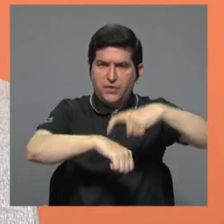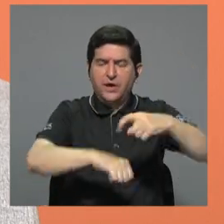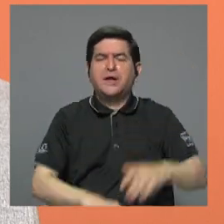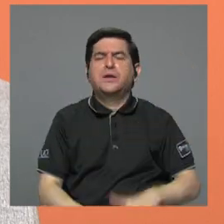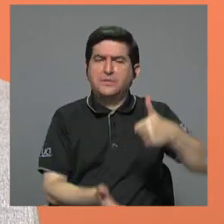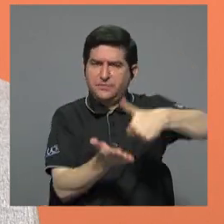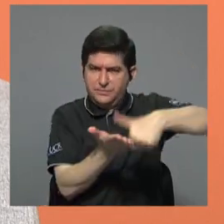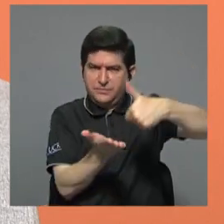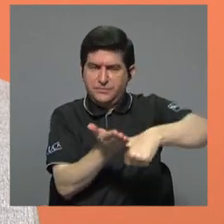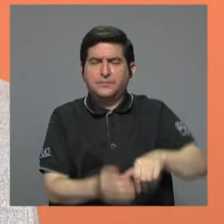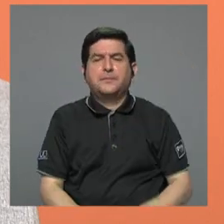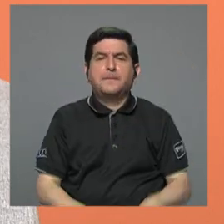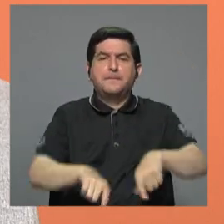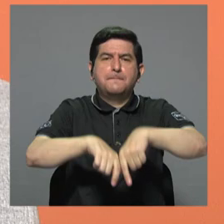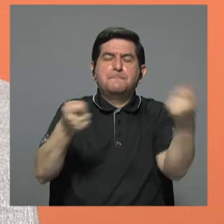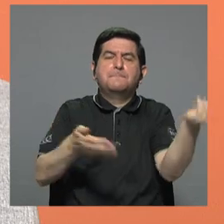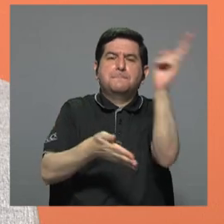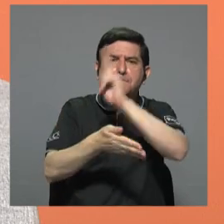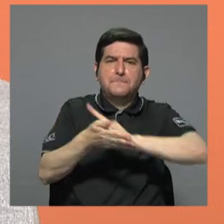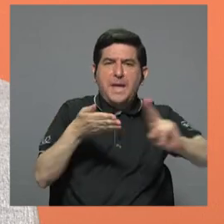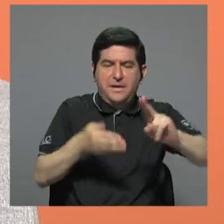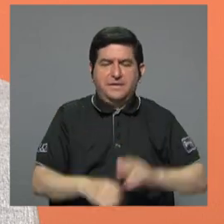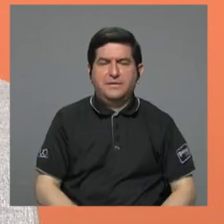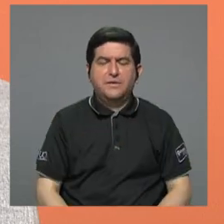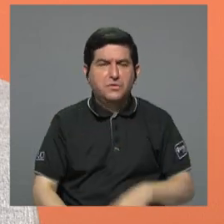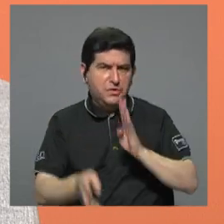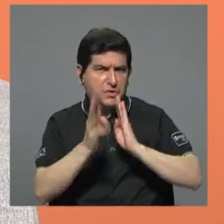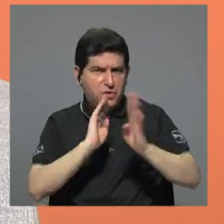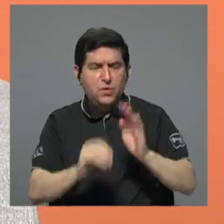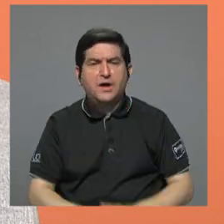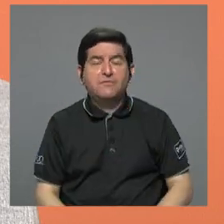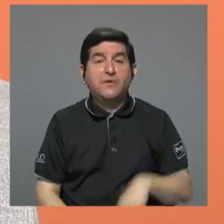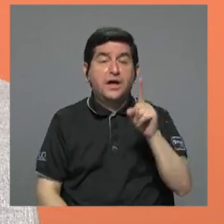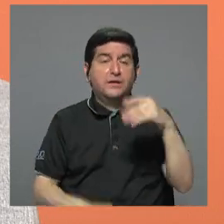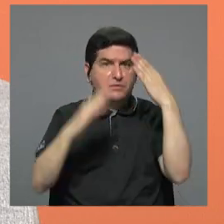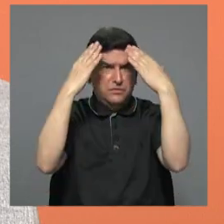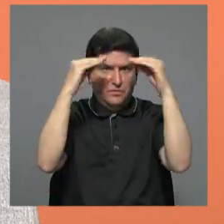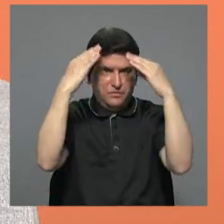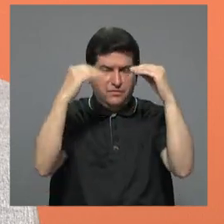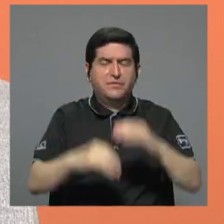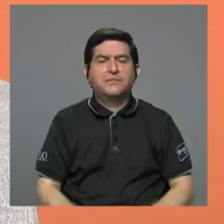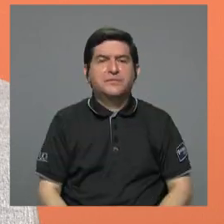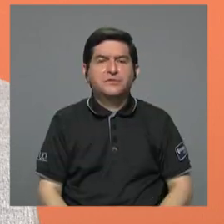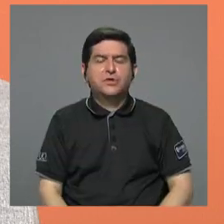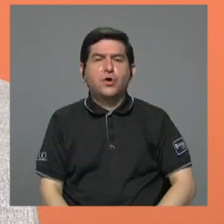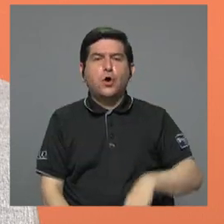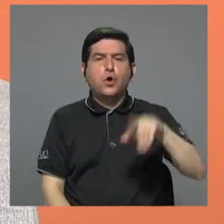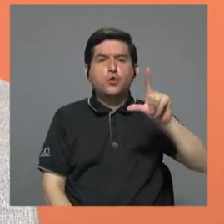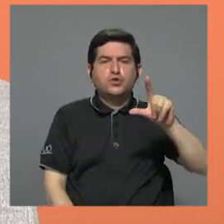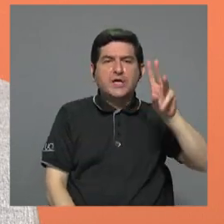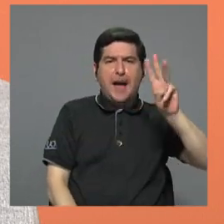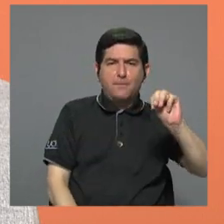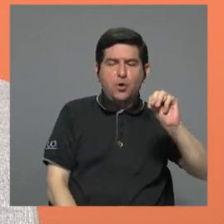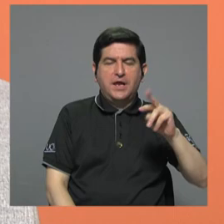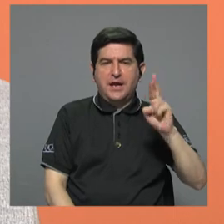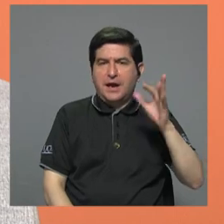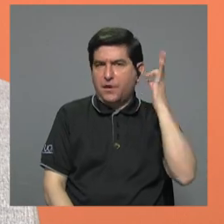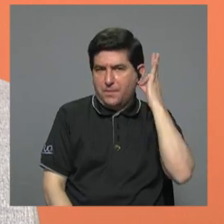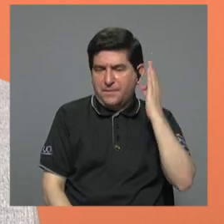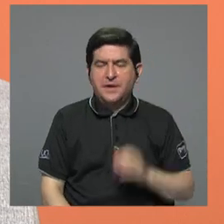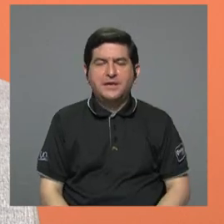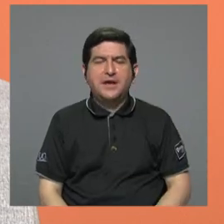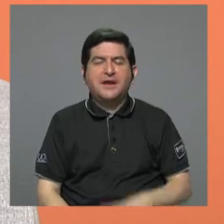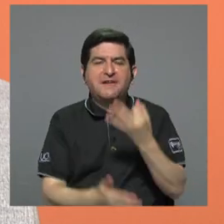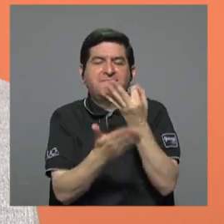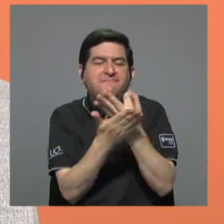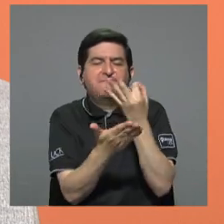del Semanario Universidad. Entonces, vamos a conversar sobre una nota de la colega Lucía Molina, que tiene que ver con el